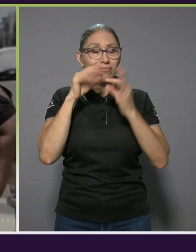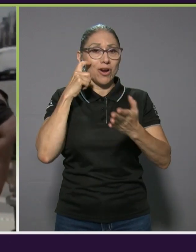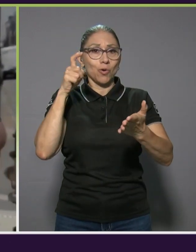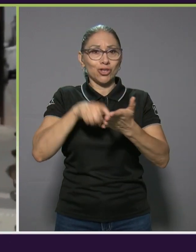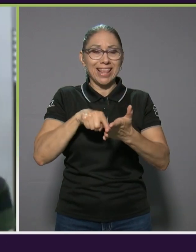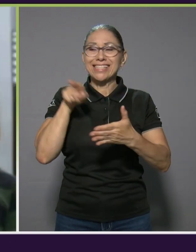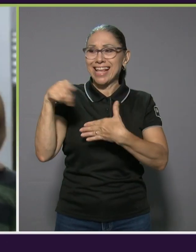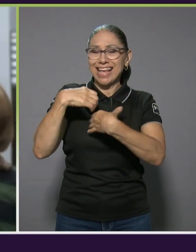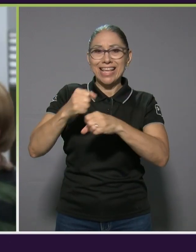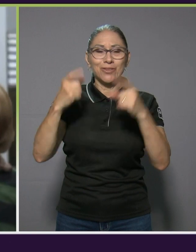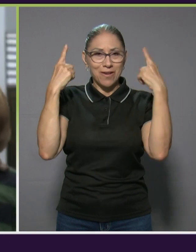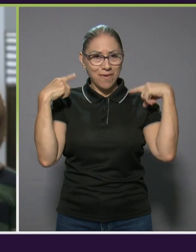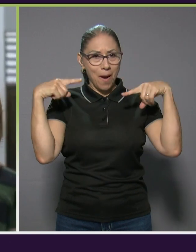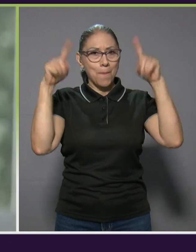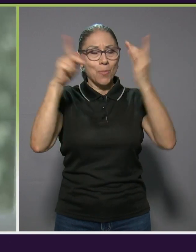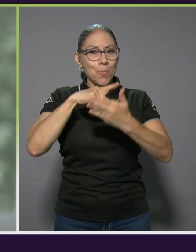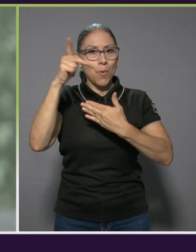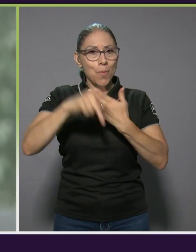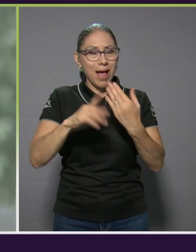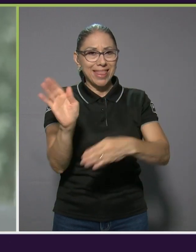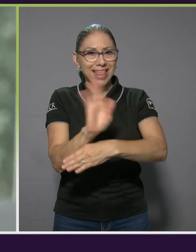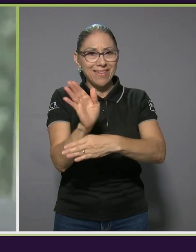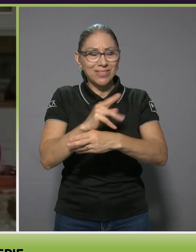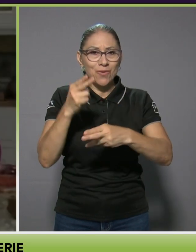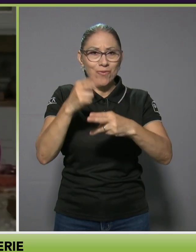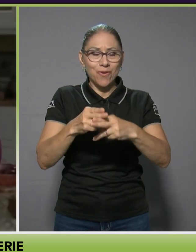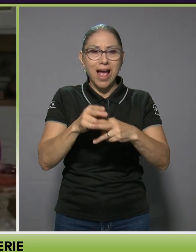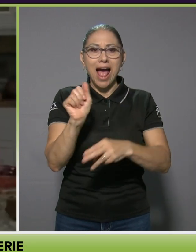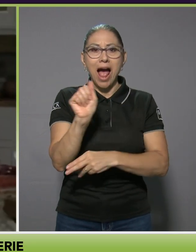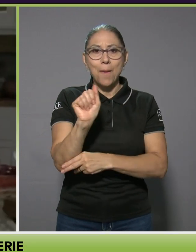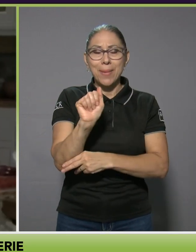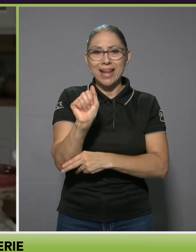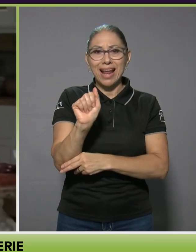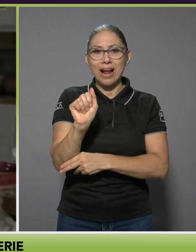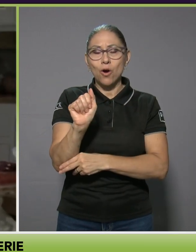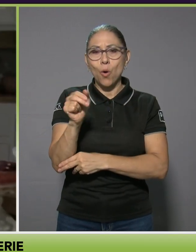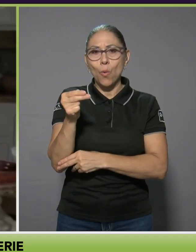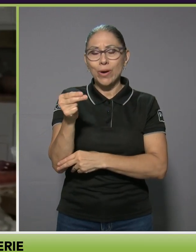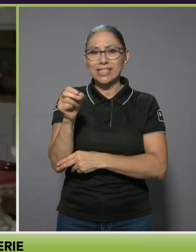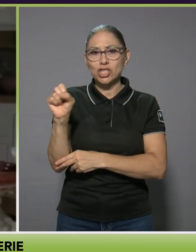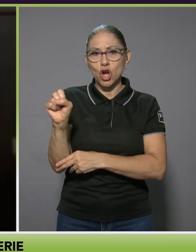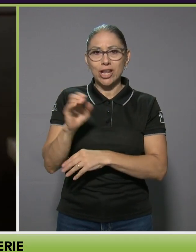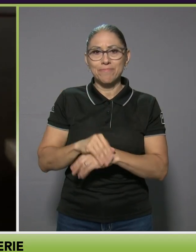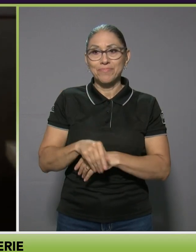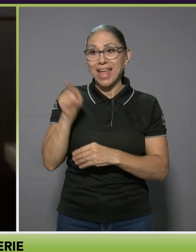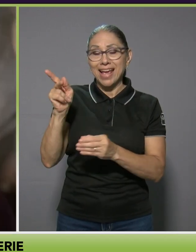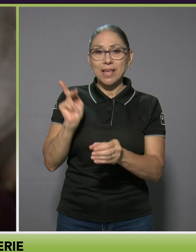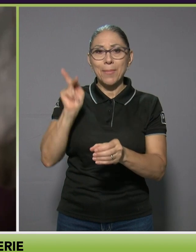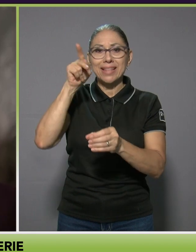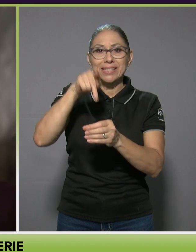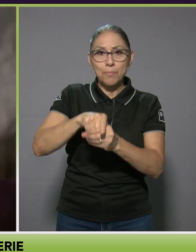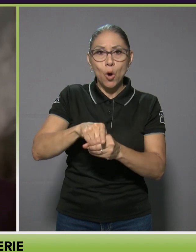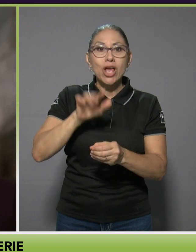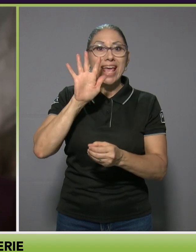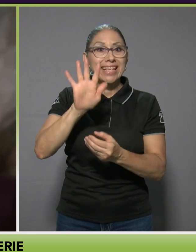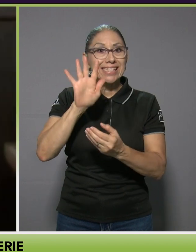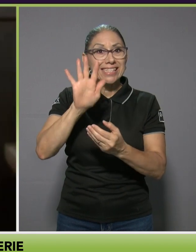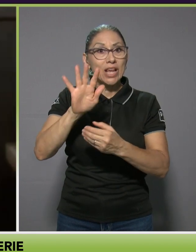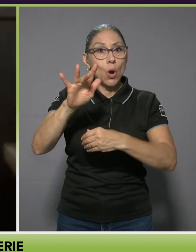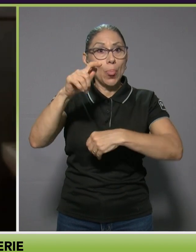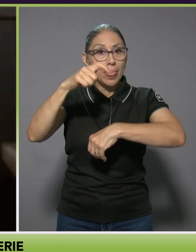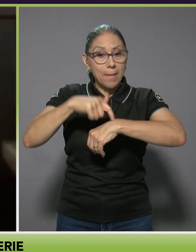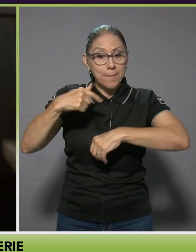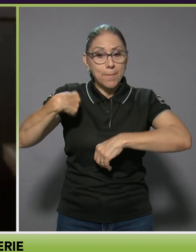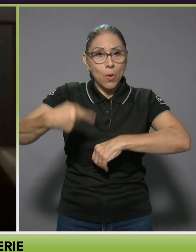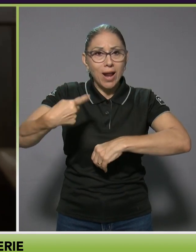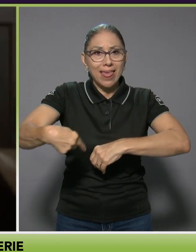realizó en la famosa serie de televisión American Horror Story, en la que participó en cinco de sus temporadas, siendo de